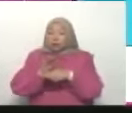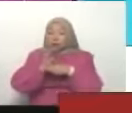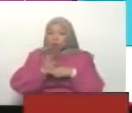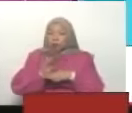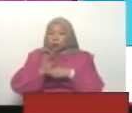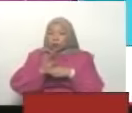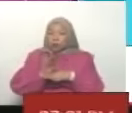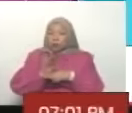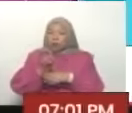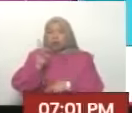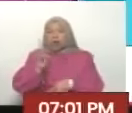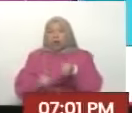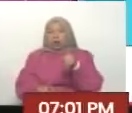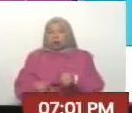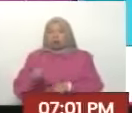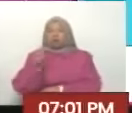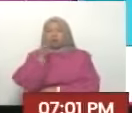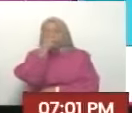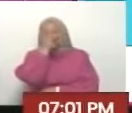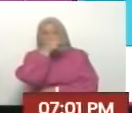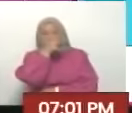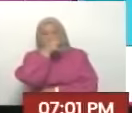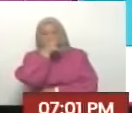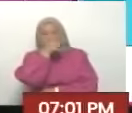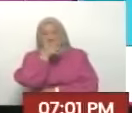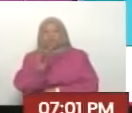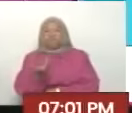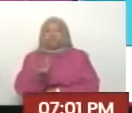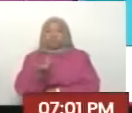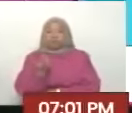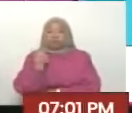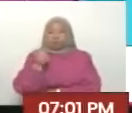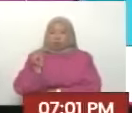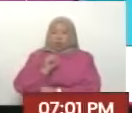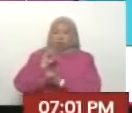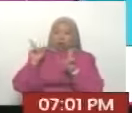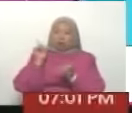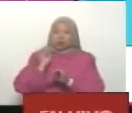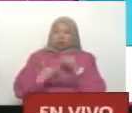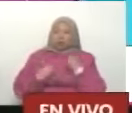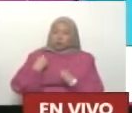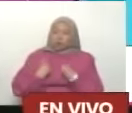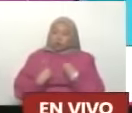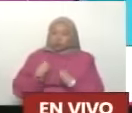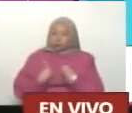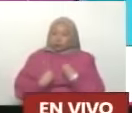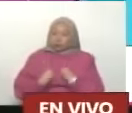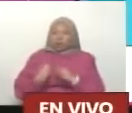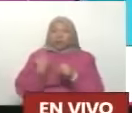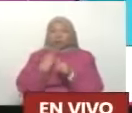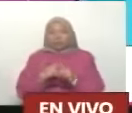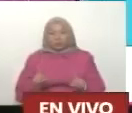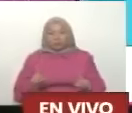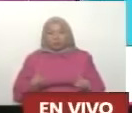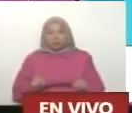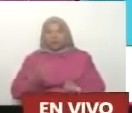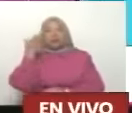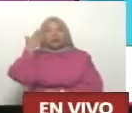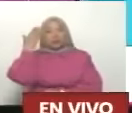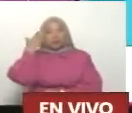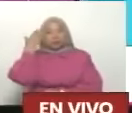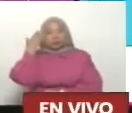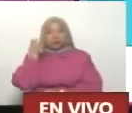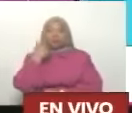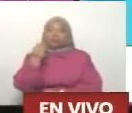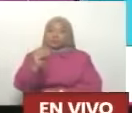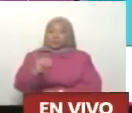algunos dijeron que era un discurso exagerado pero sabía lo que decía